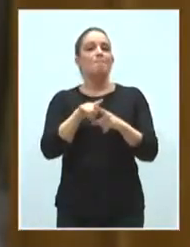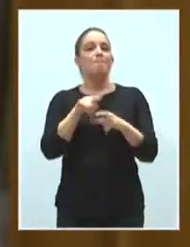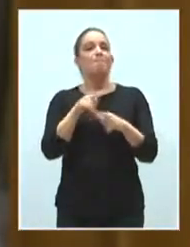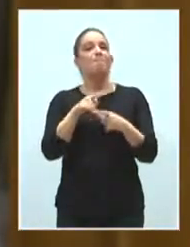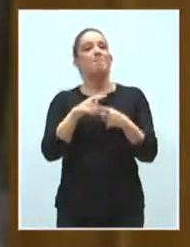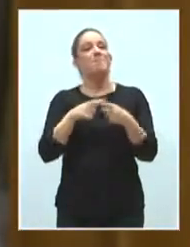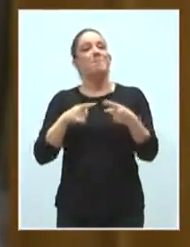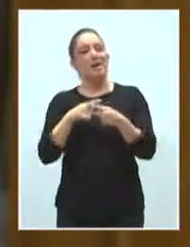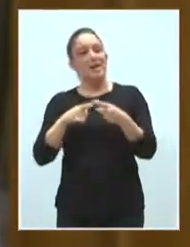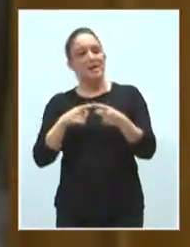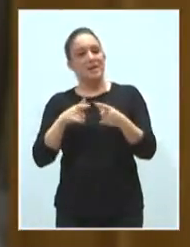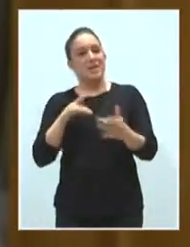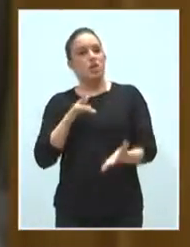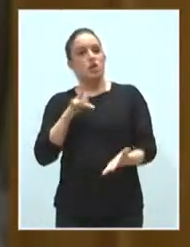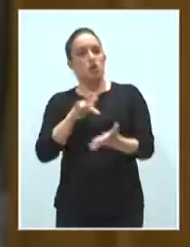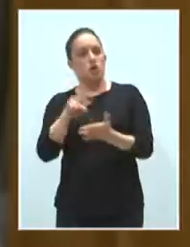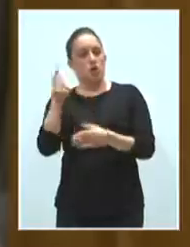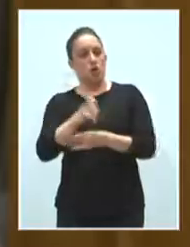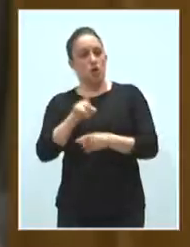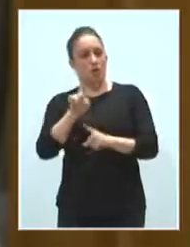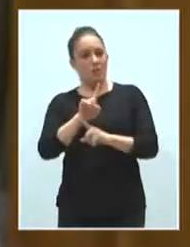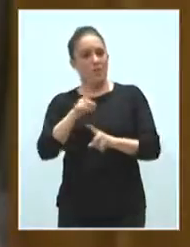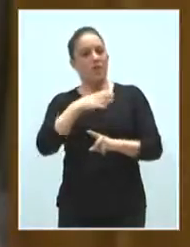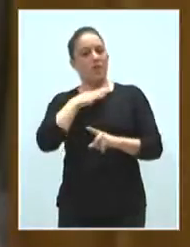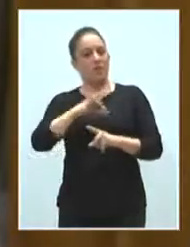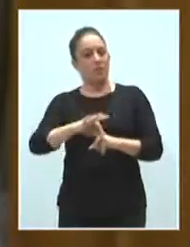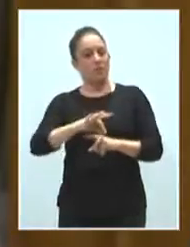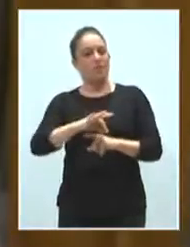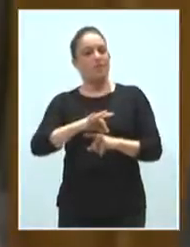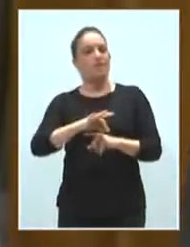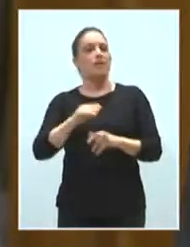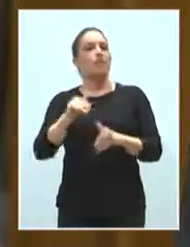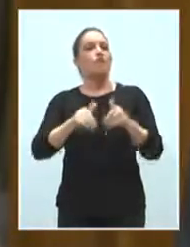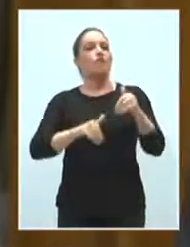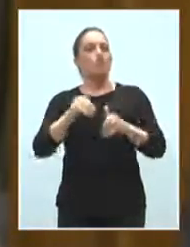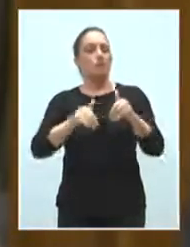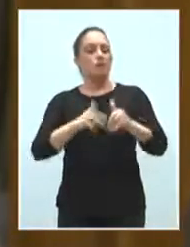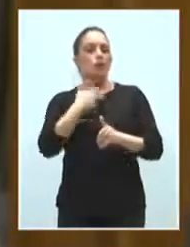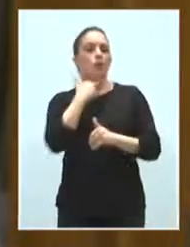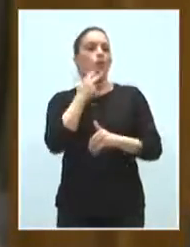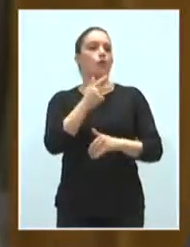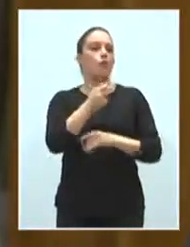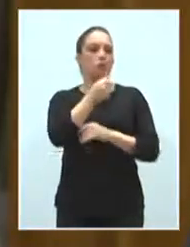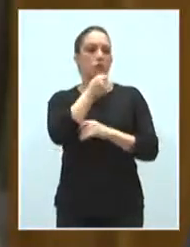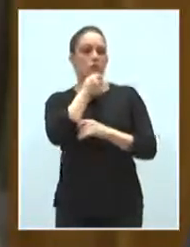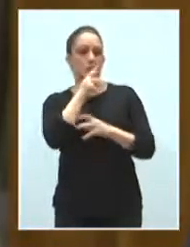asista a la sede de la Cámara y puedan intervenir y votar en sus sesiones por videoconferencia.